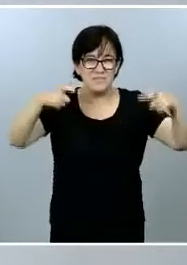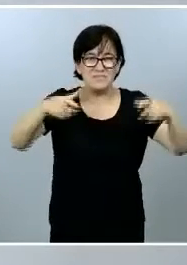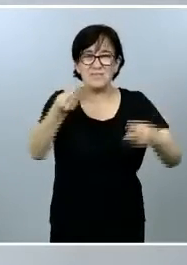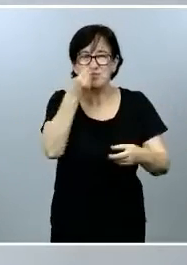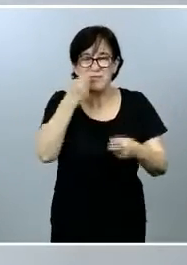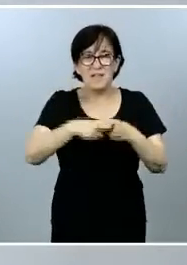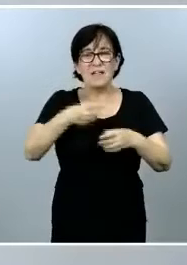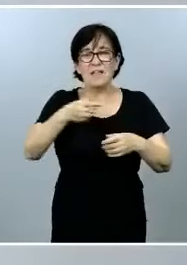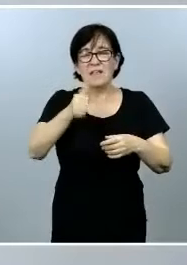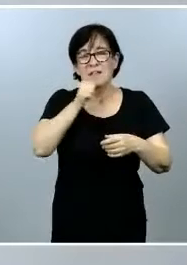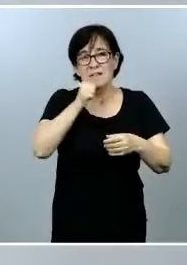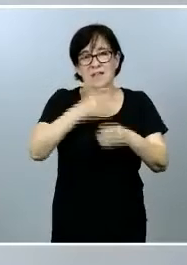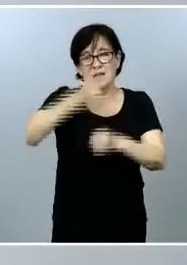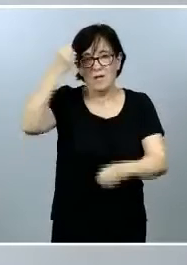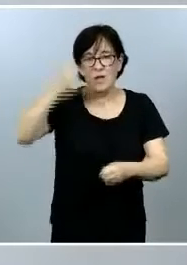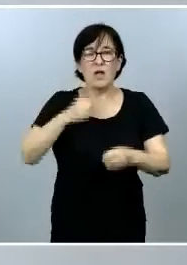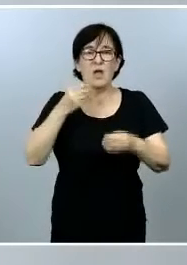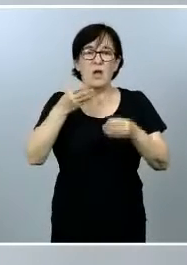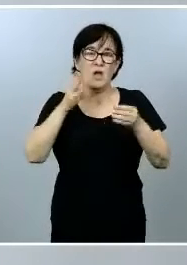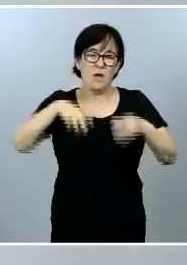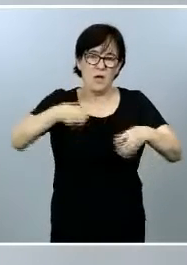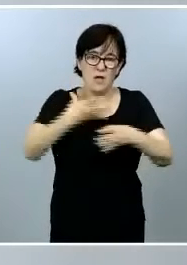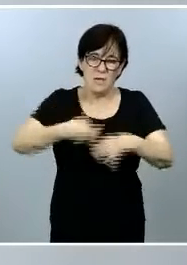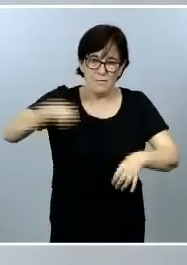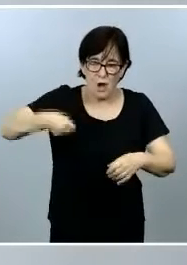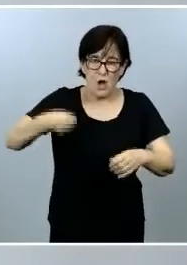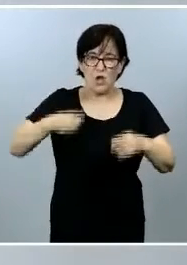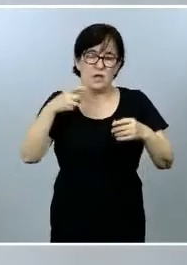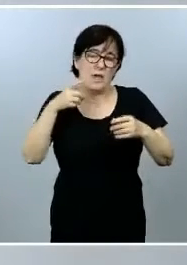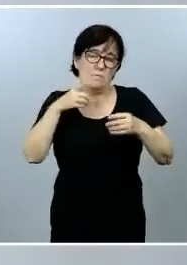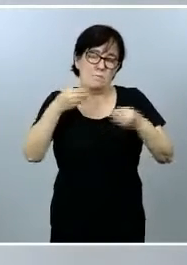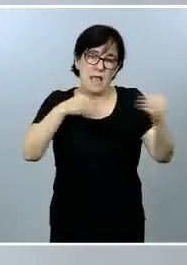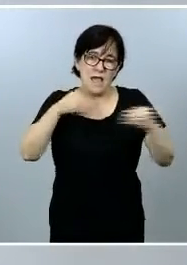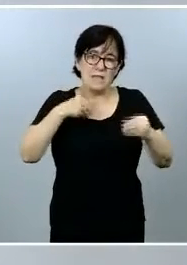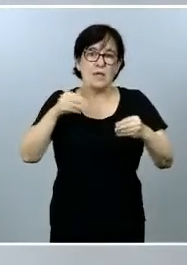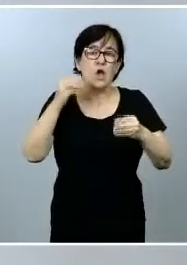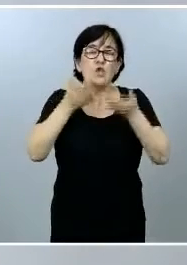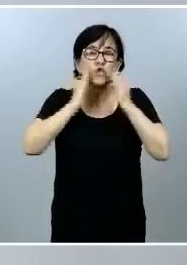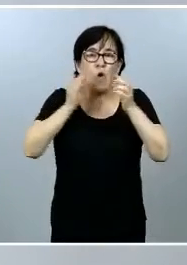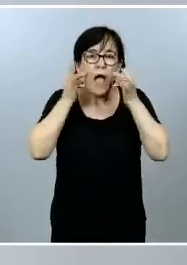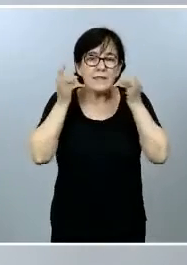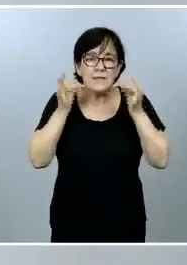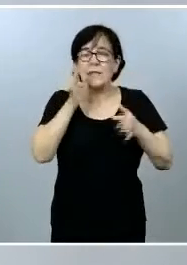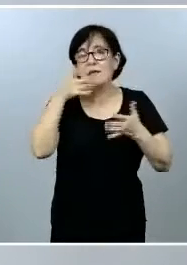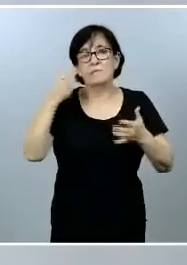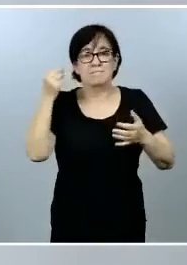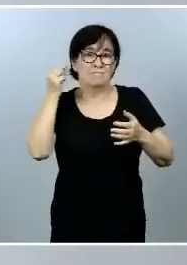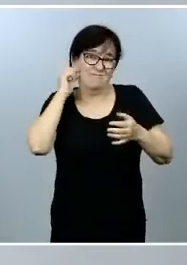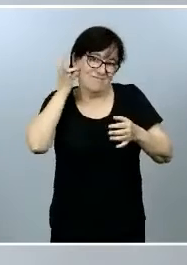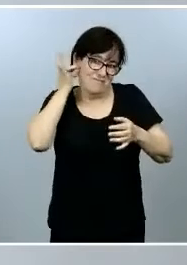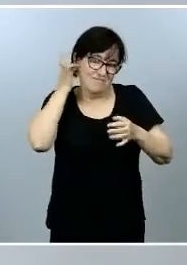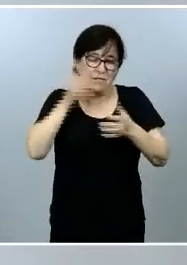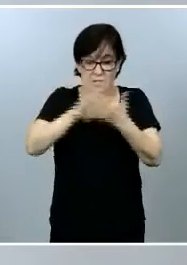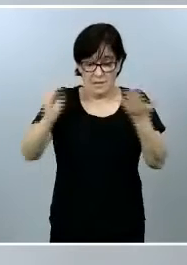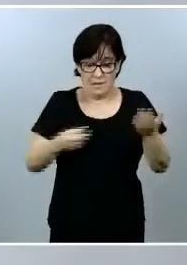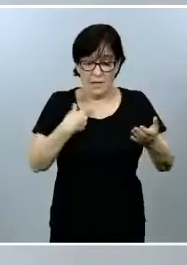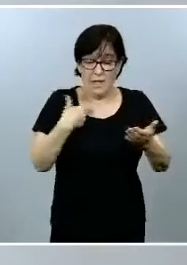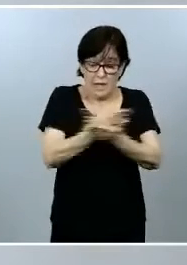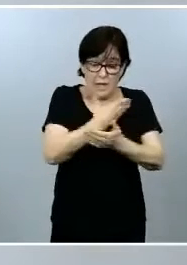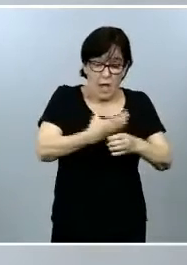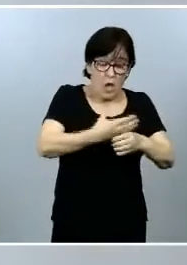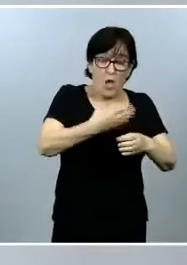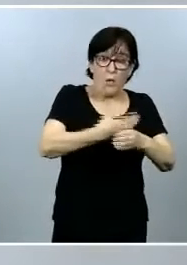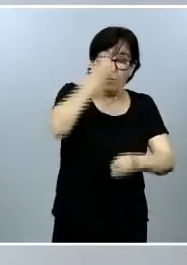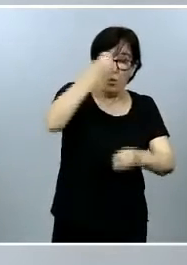bolsas de plástico, toallitas húmedas, globos, colillas y artes de pesca. El objetivo de recogida separada de botellas de plástico se eleva